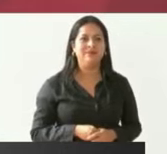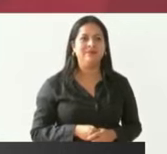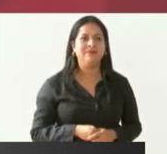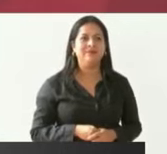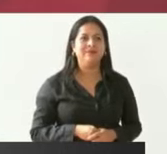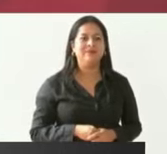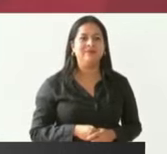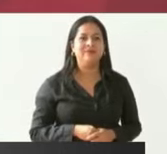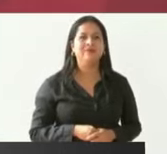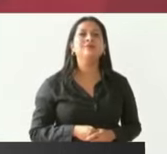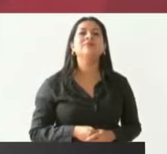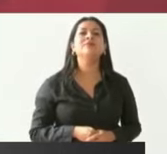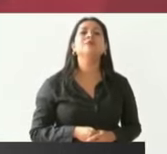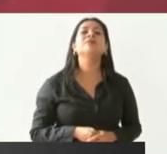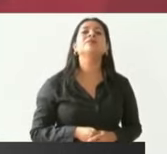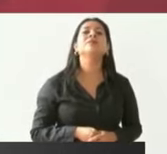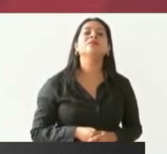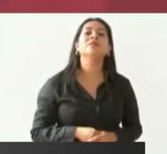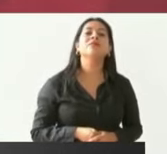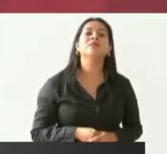Por eso,